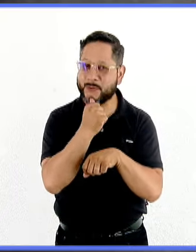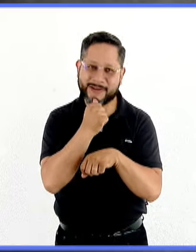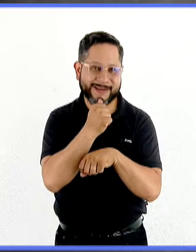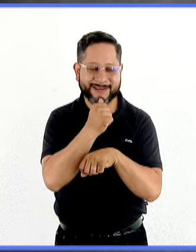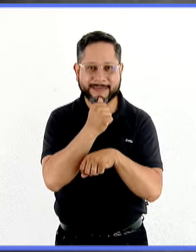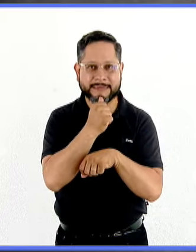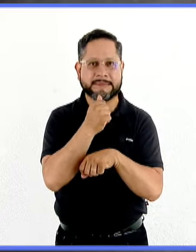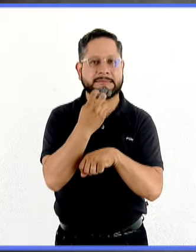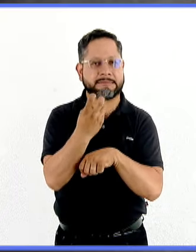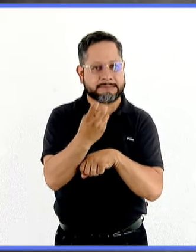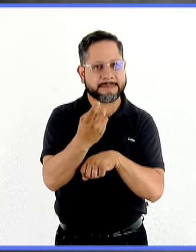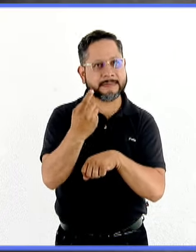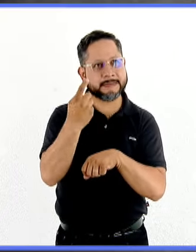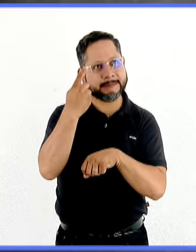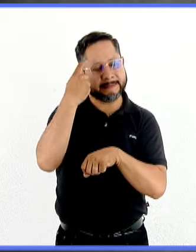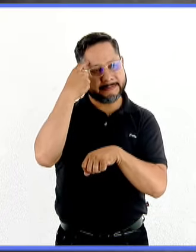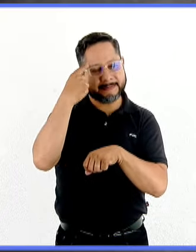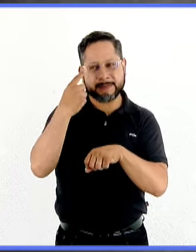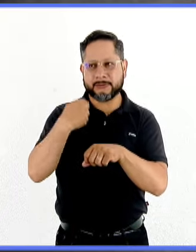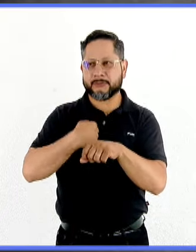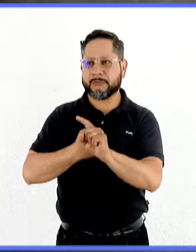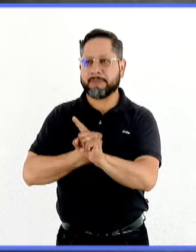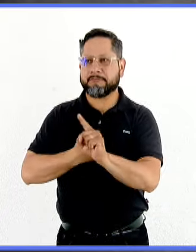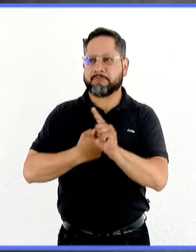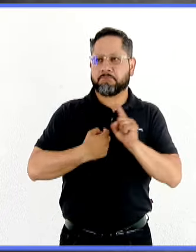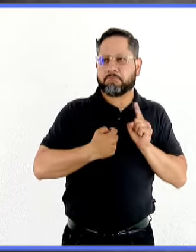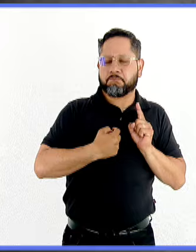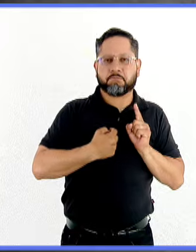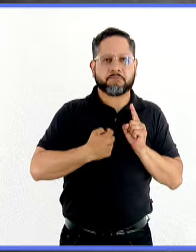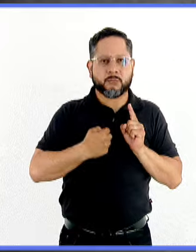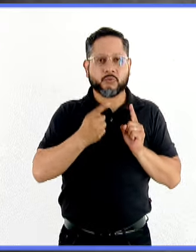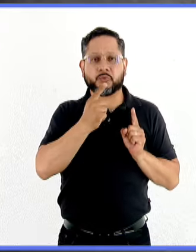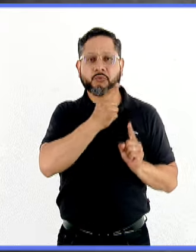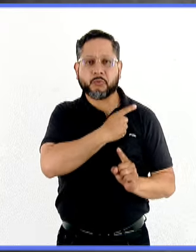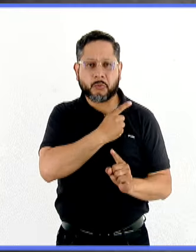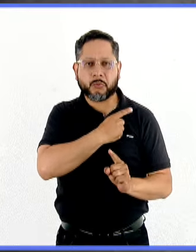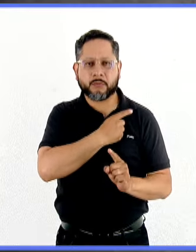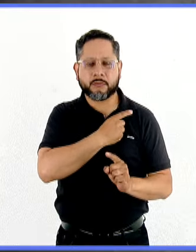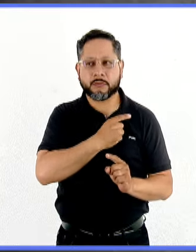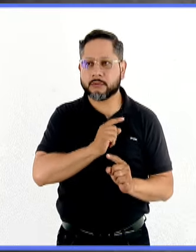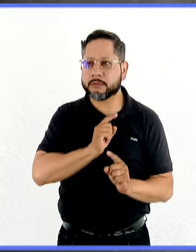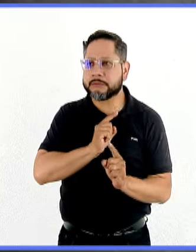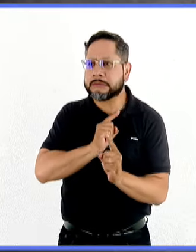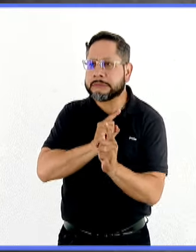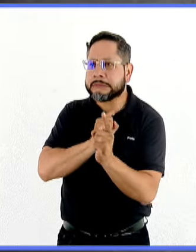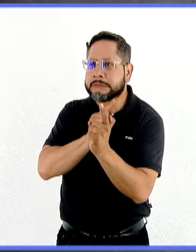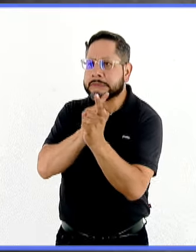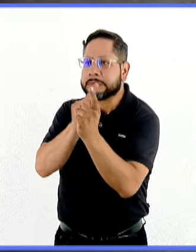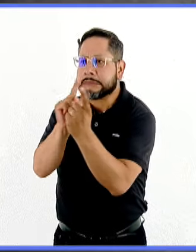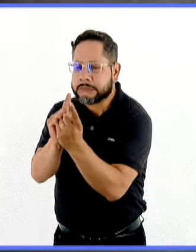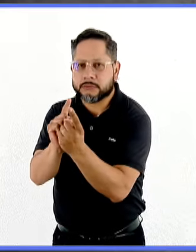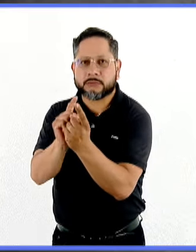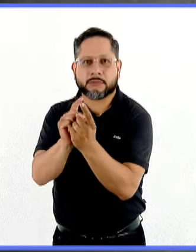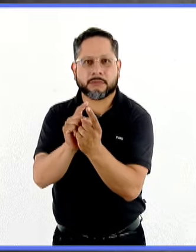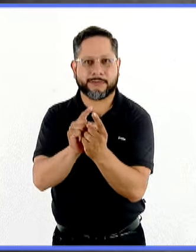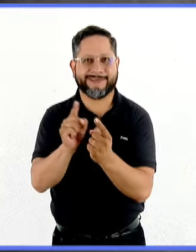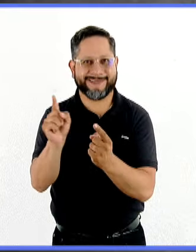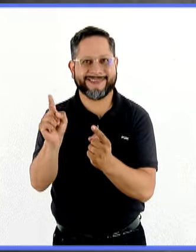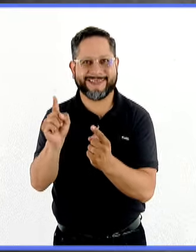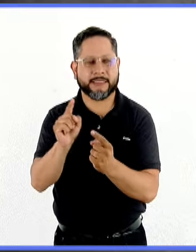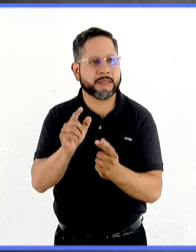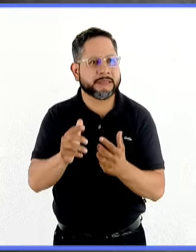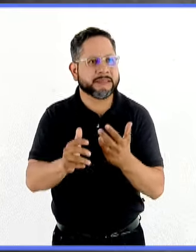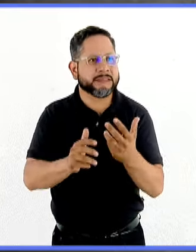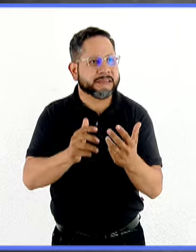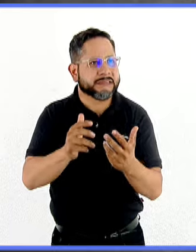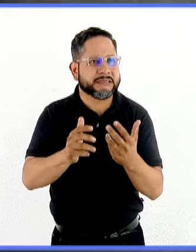funcionen, se podría decir, bajo los preceptos de aislamiento. Sin embargo, cuando intentan acercarse al ambiente social, se observan obviamente las